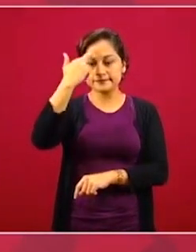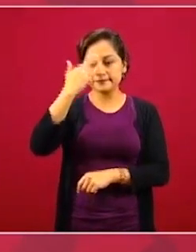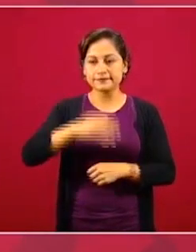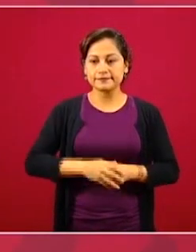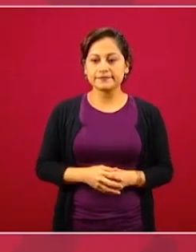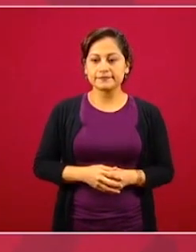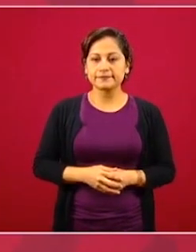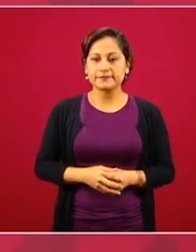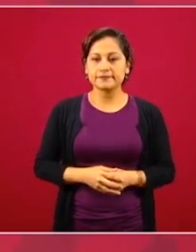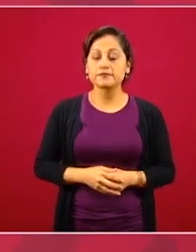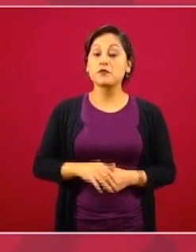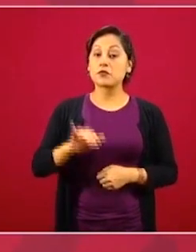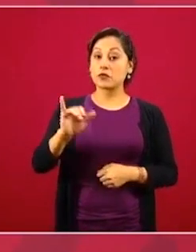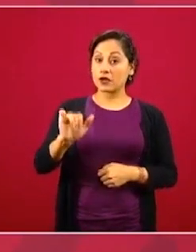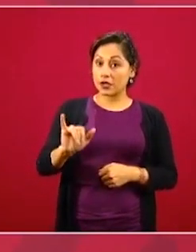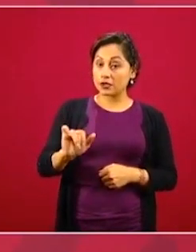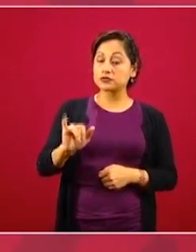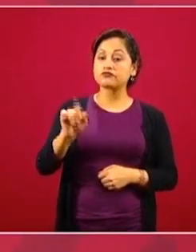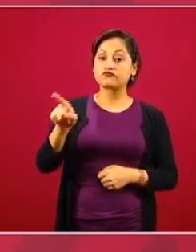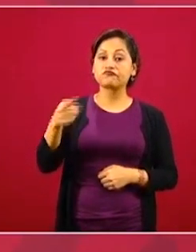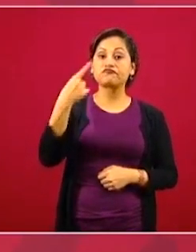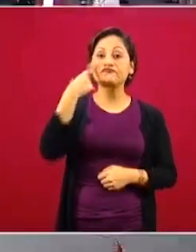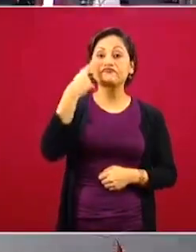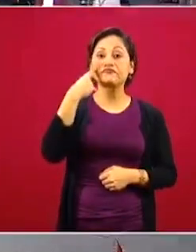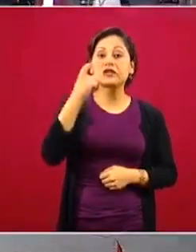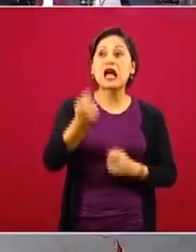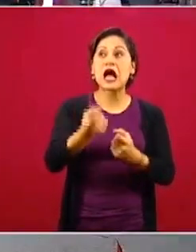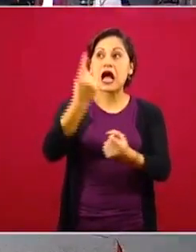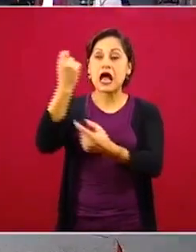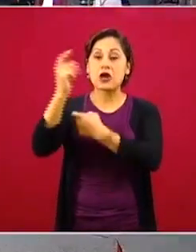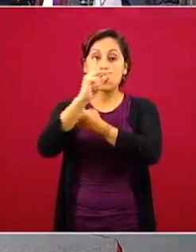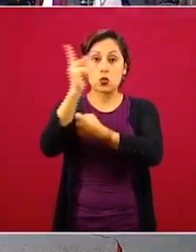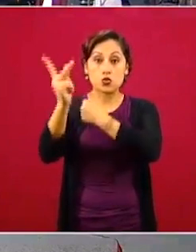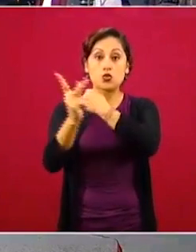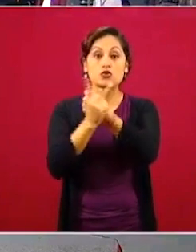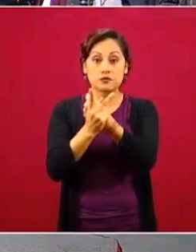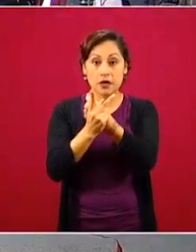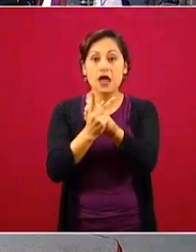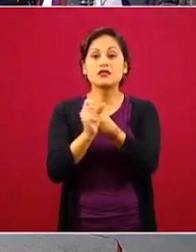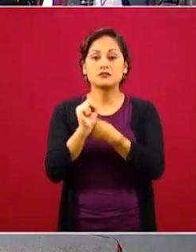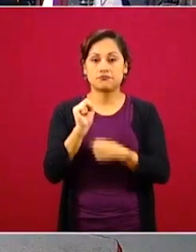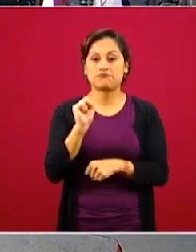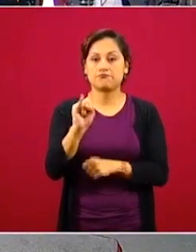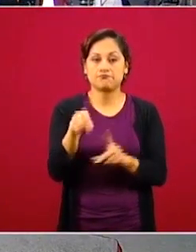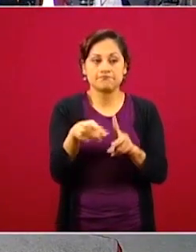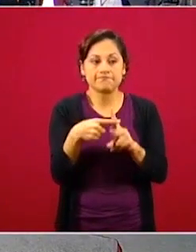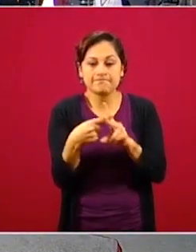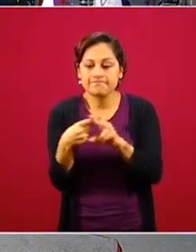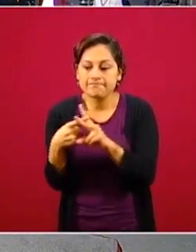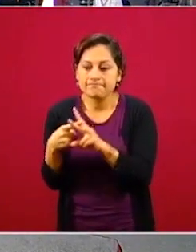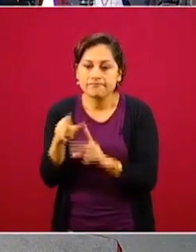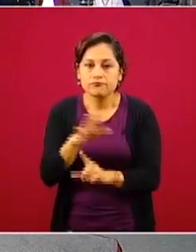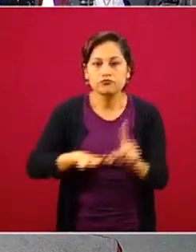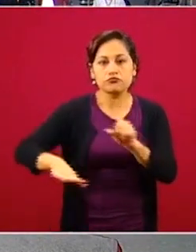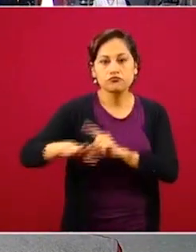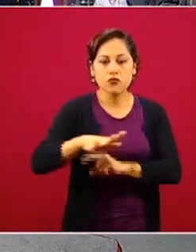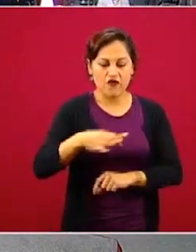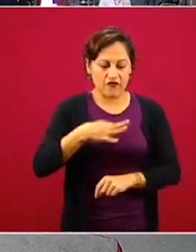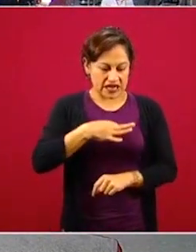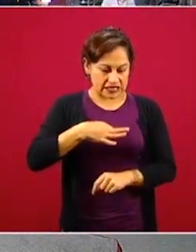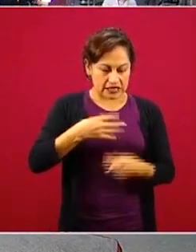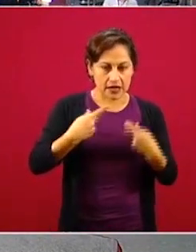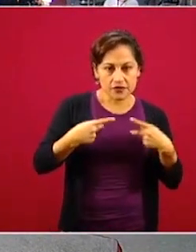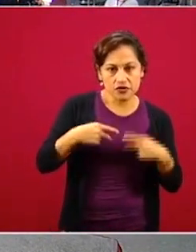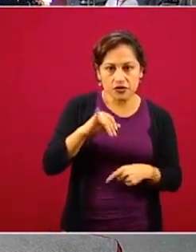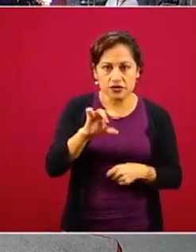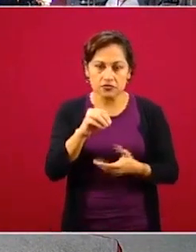Hay países en donde se mide el nivel de felicidad y eso es parte del